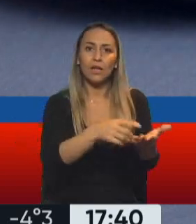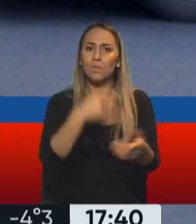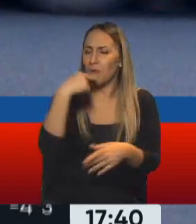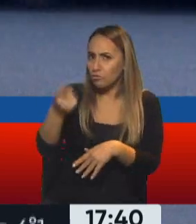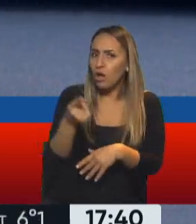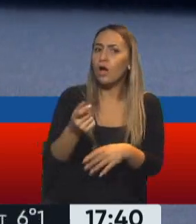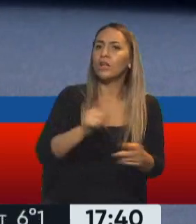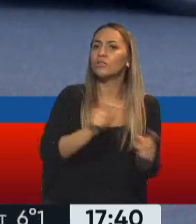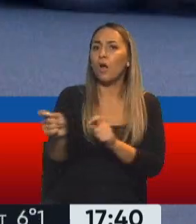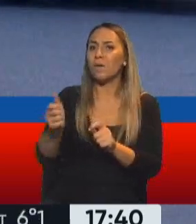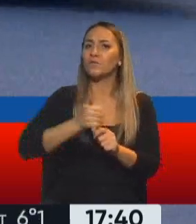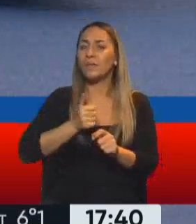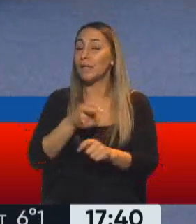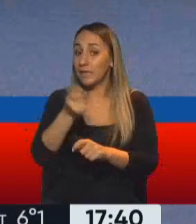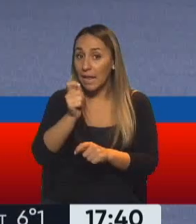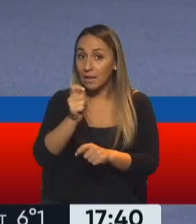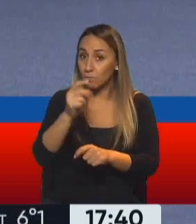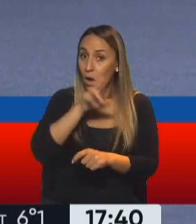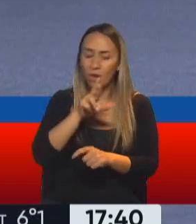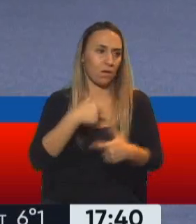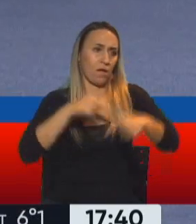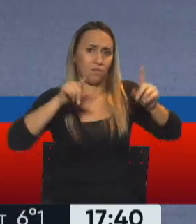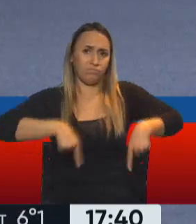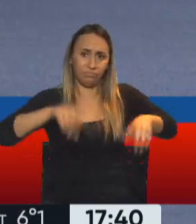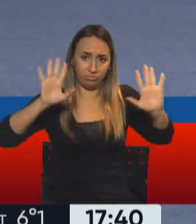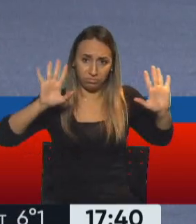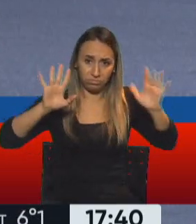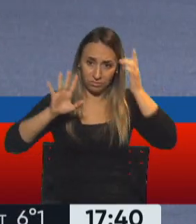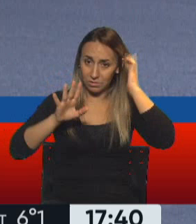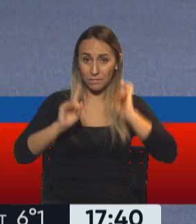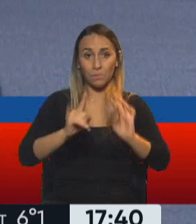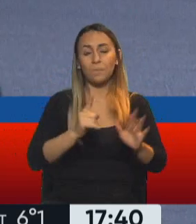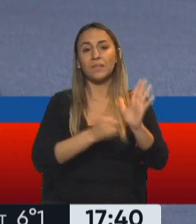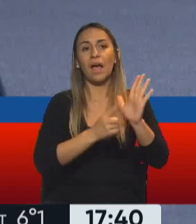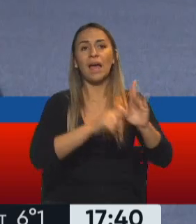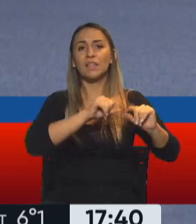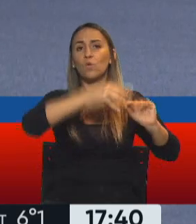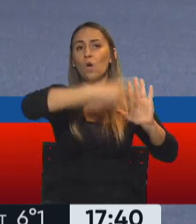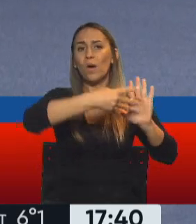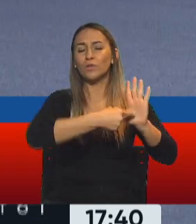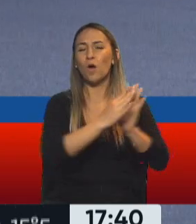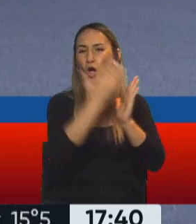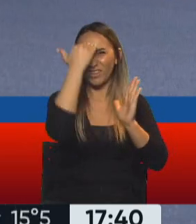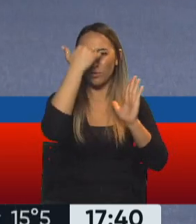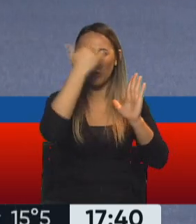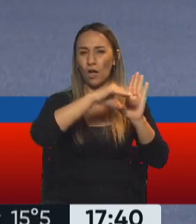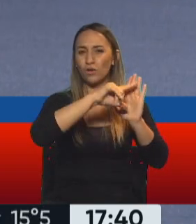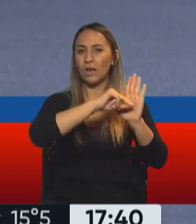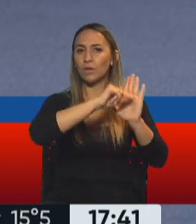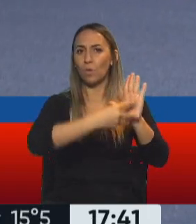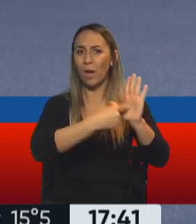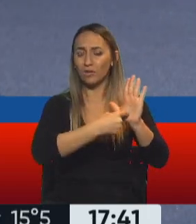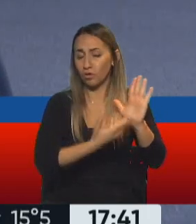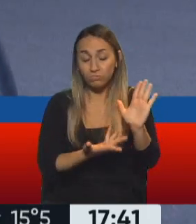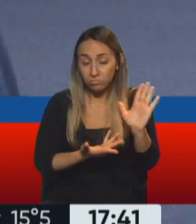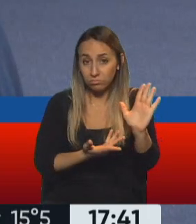Eso no soy yo quien. El que decina es el presidente. Artículo 99, inciso 4 de la Constitución. No soy yo. Pero seguramente buscar a